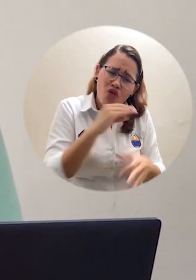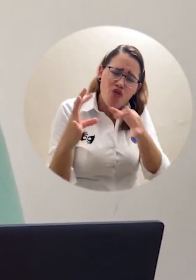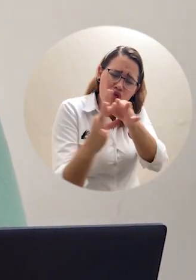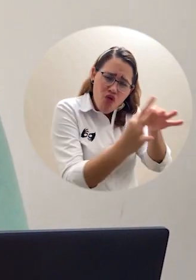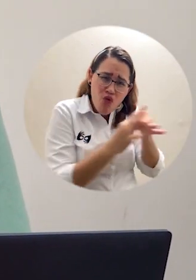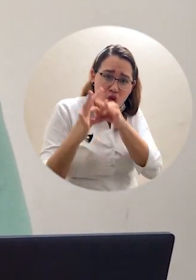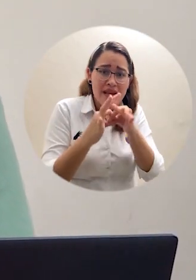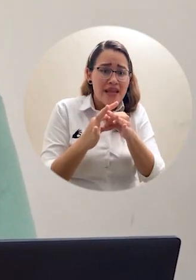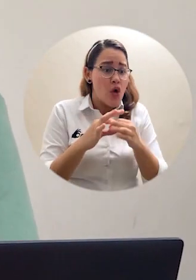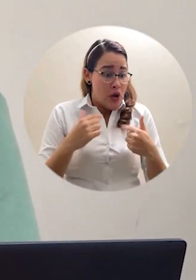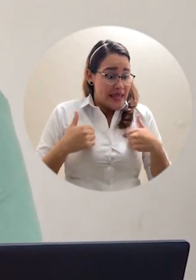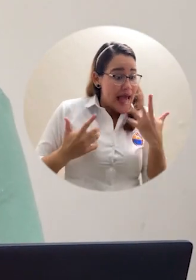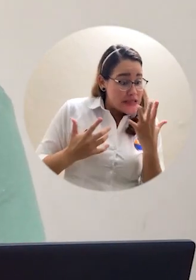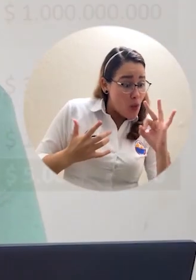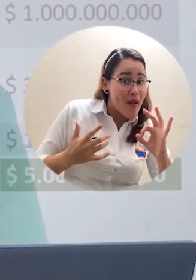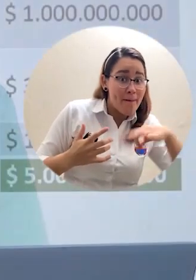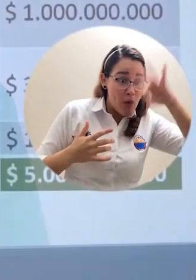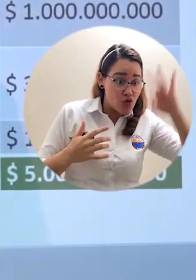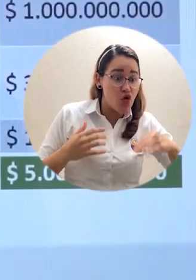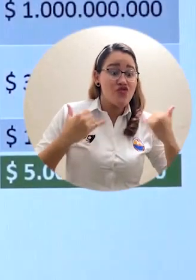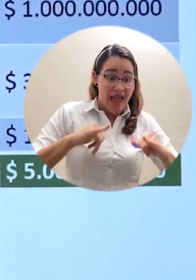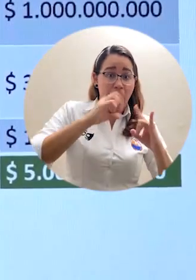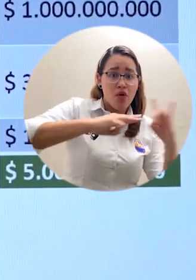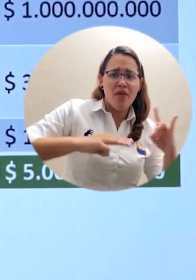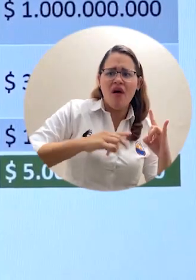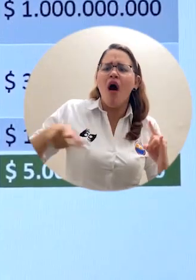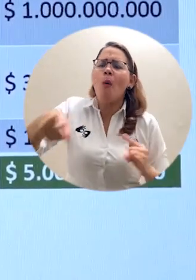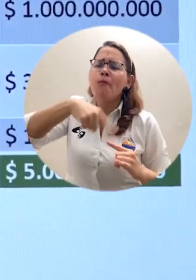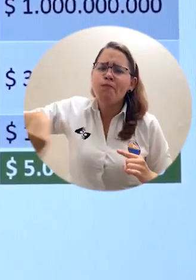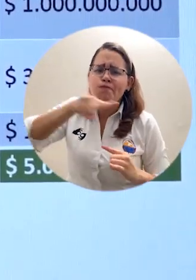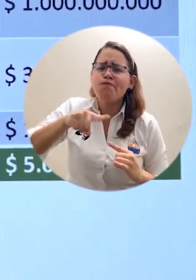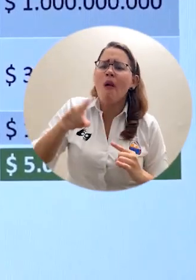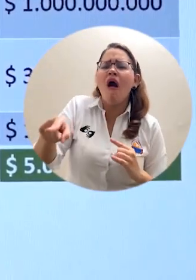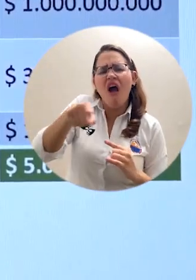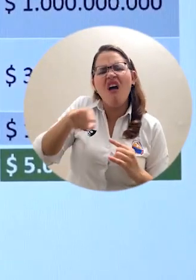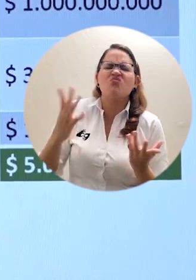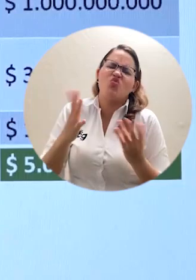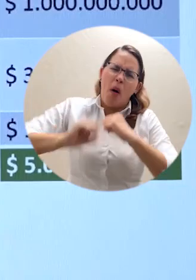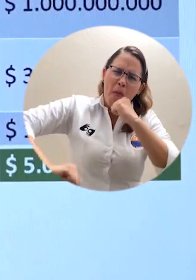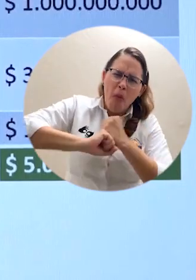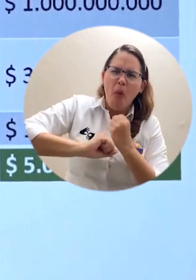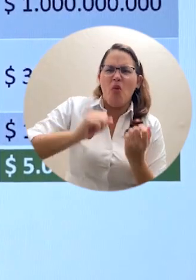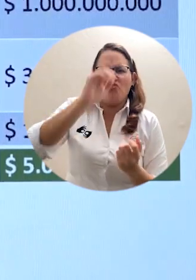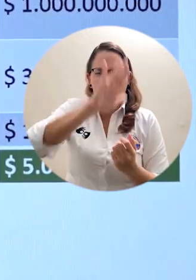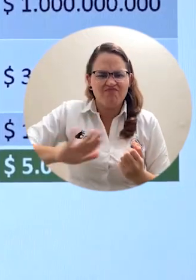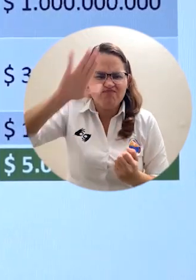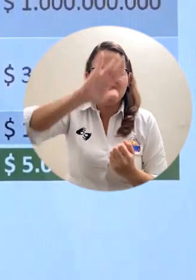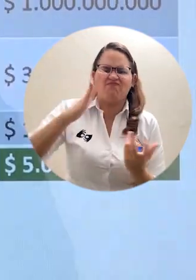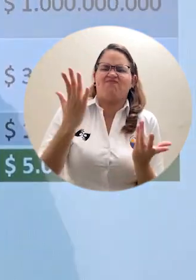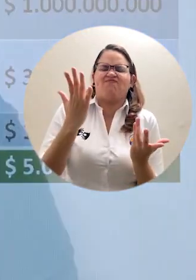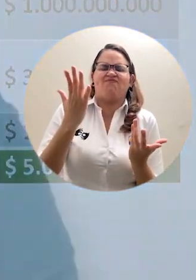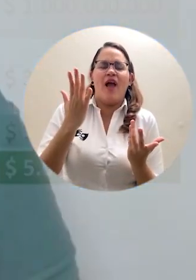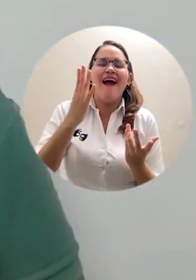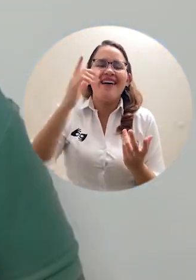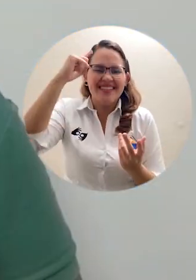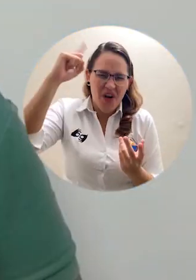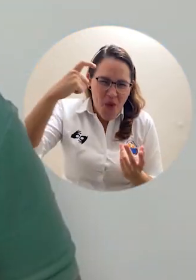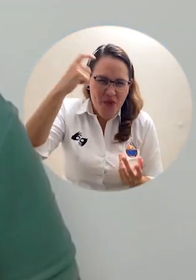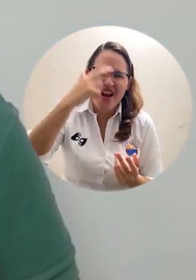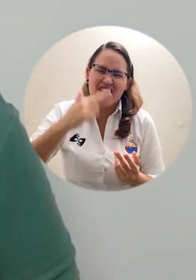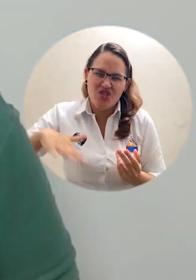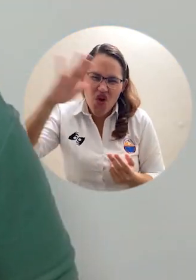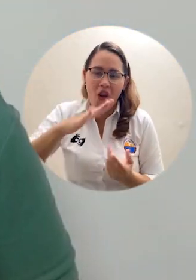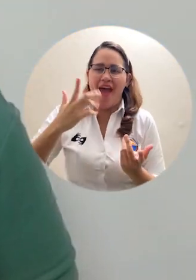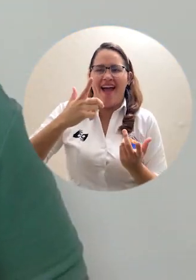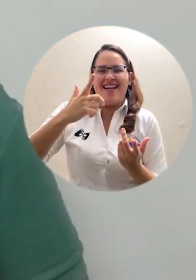completar el otro 50% restante. Apoyo del Departamento, invitando también a la Alcaldía Distrital de la